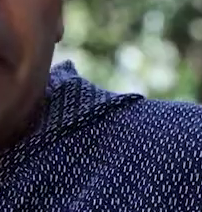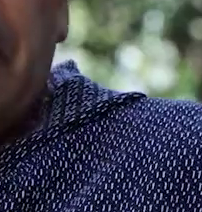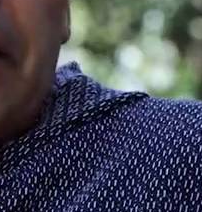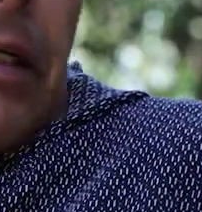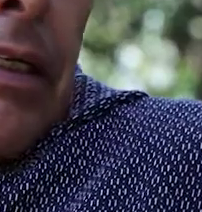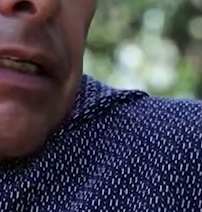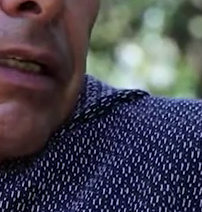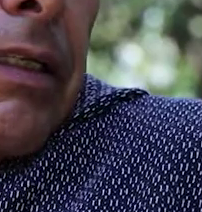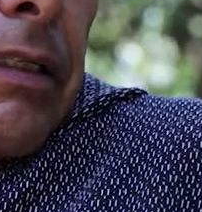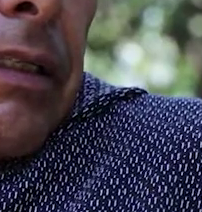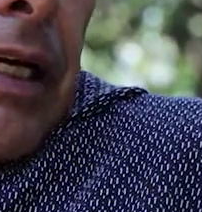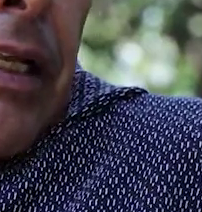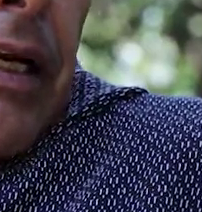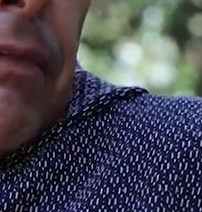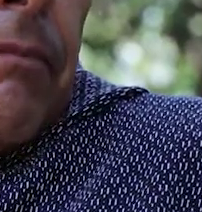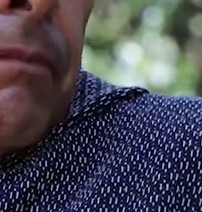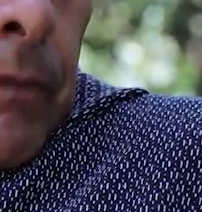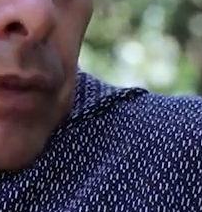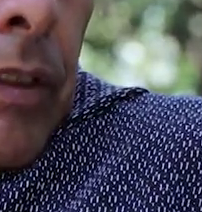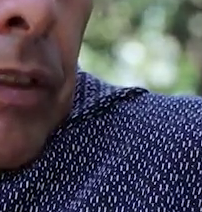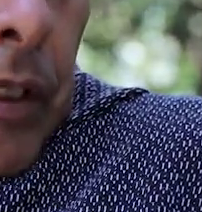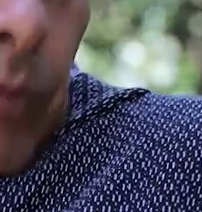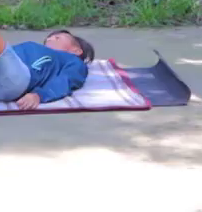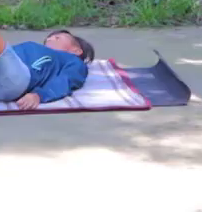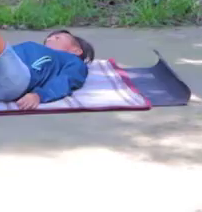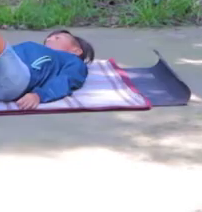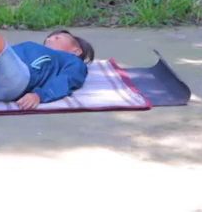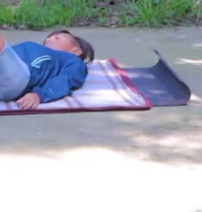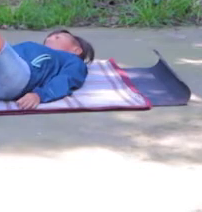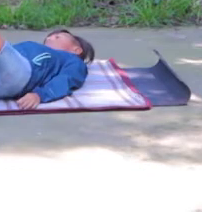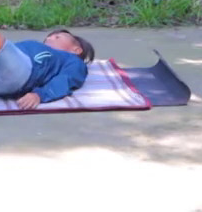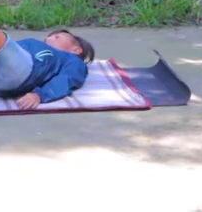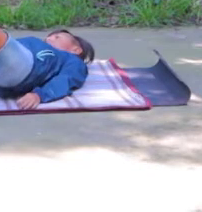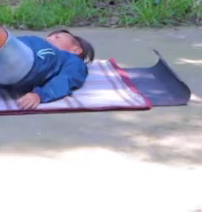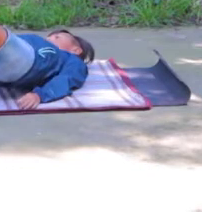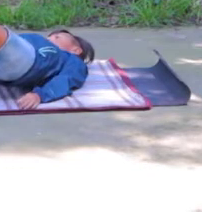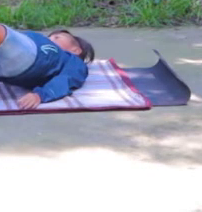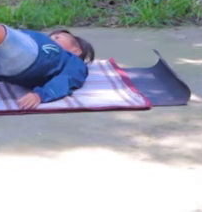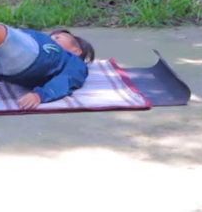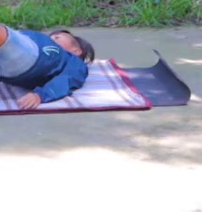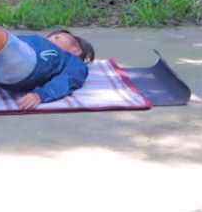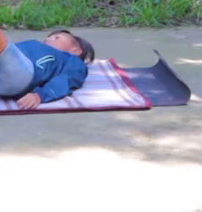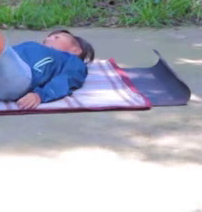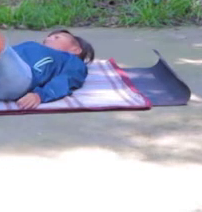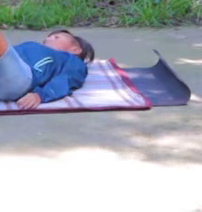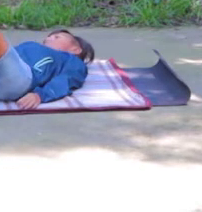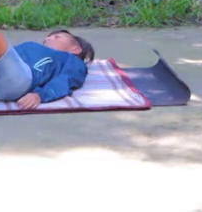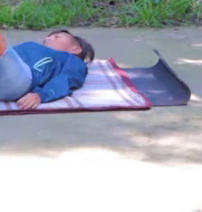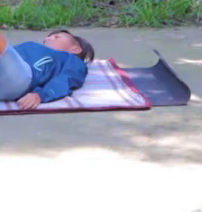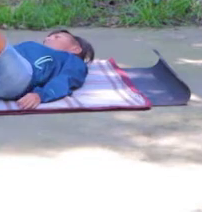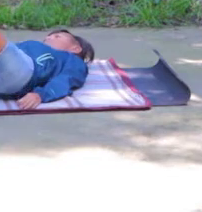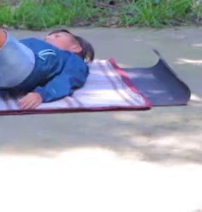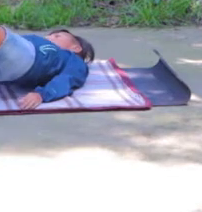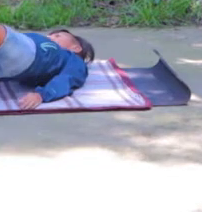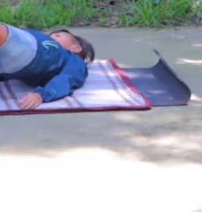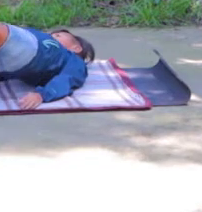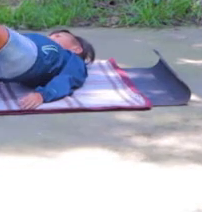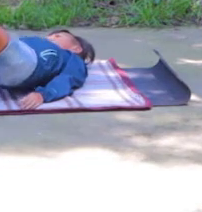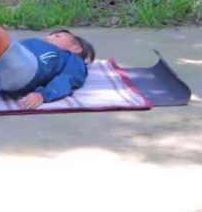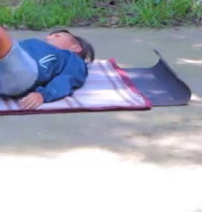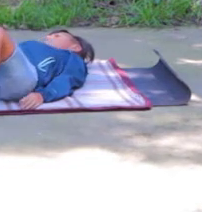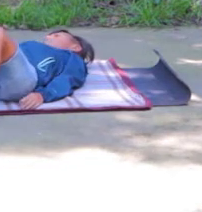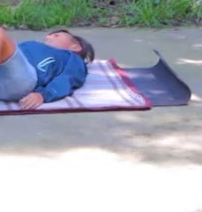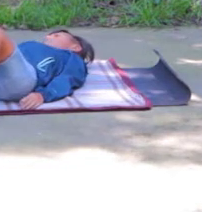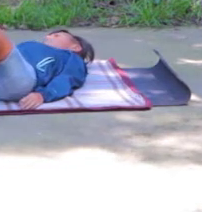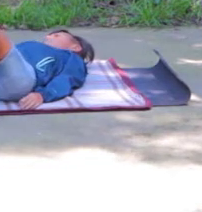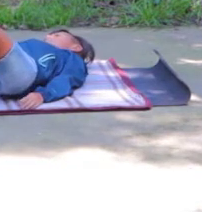es elevar la cadera. Hacemos elevamos la cadera muy bien otra vez pies